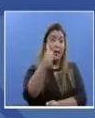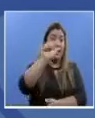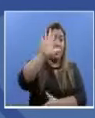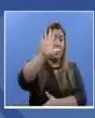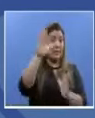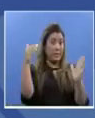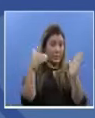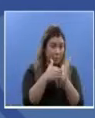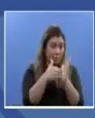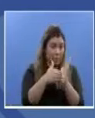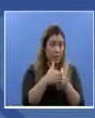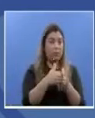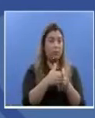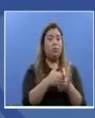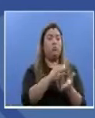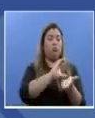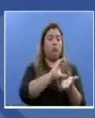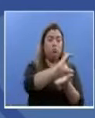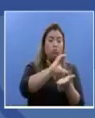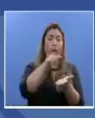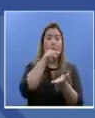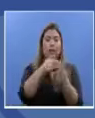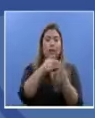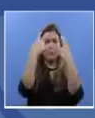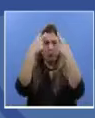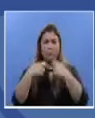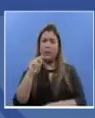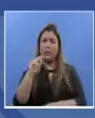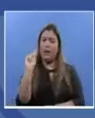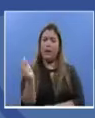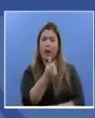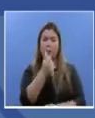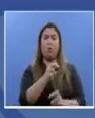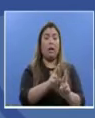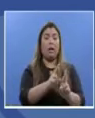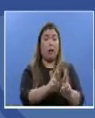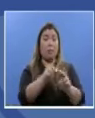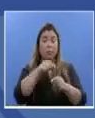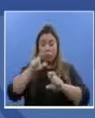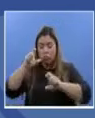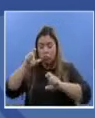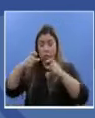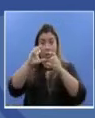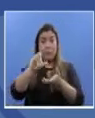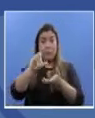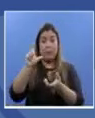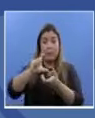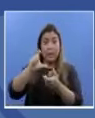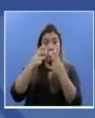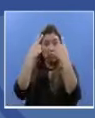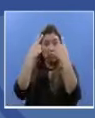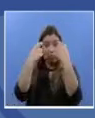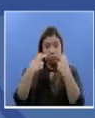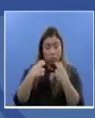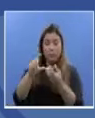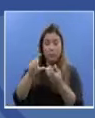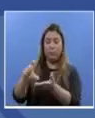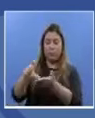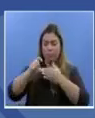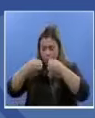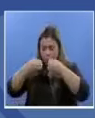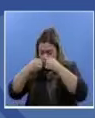pruebas que le hemos llamado pruebas rápidas, ya que tendremos resultados de entre 15 a 30 minutos